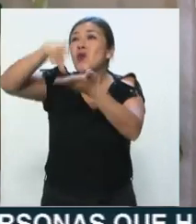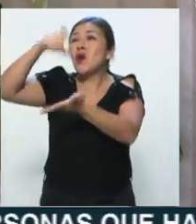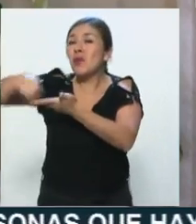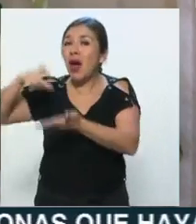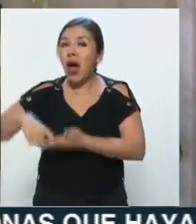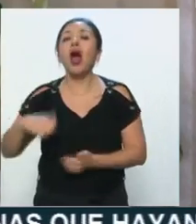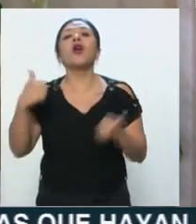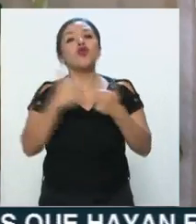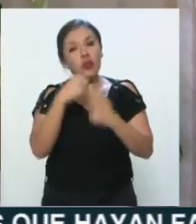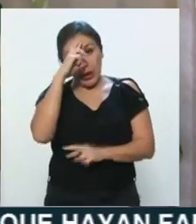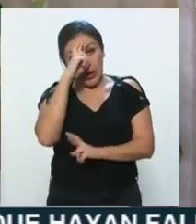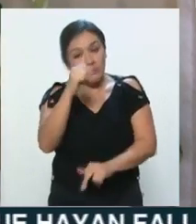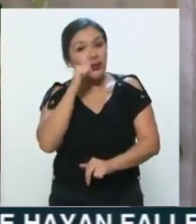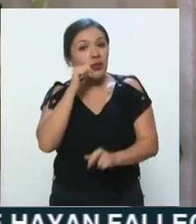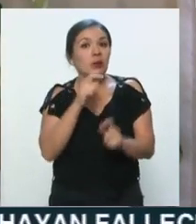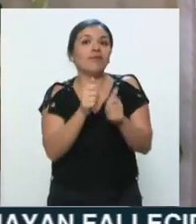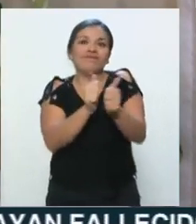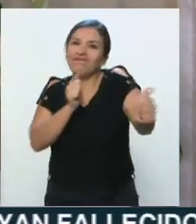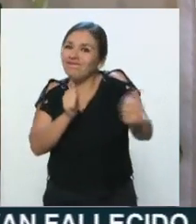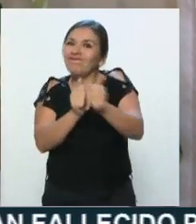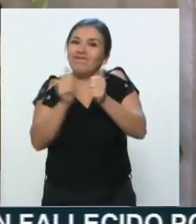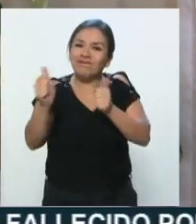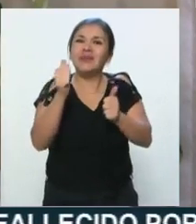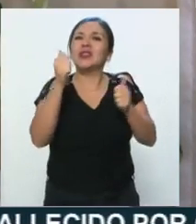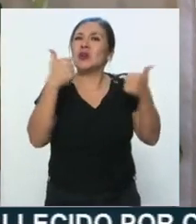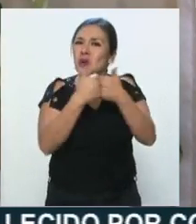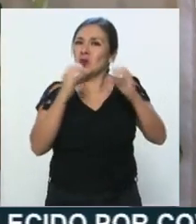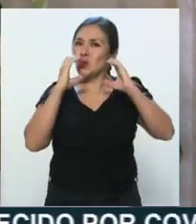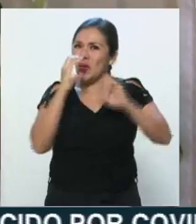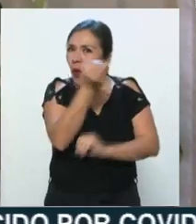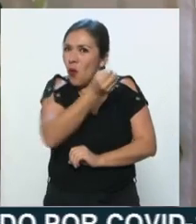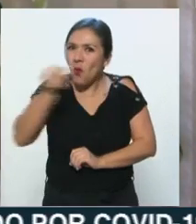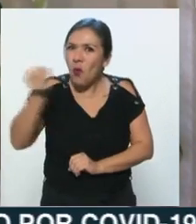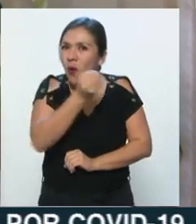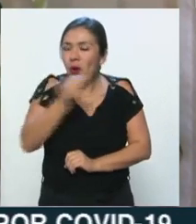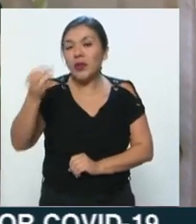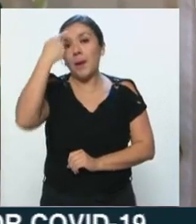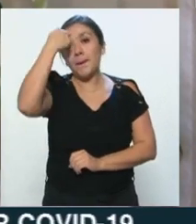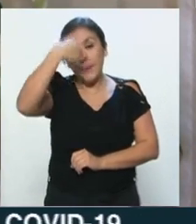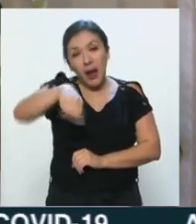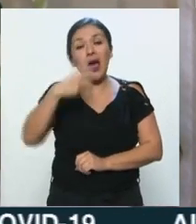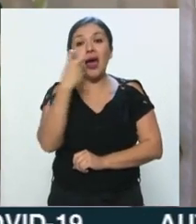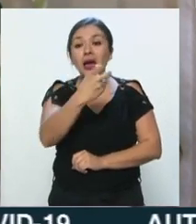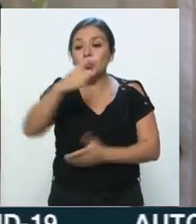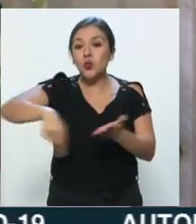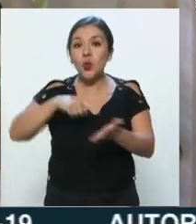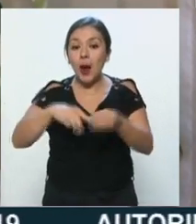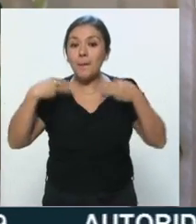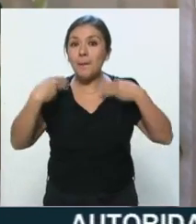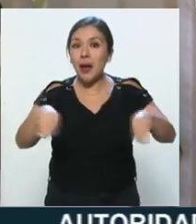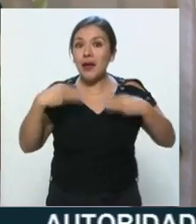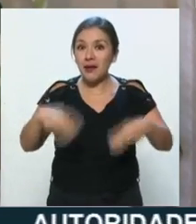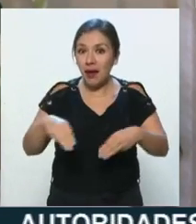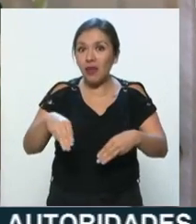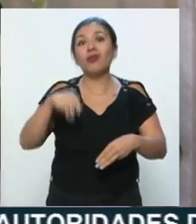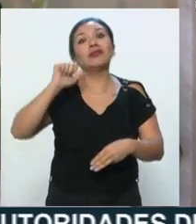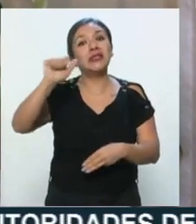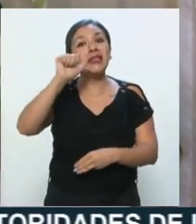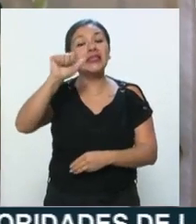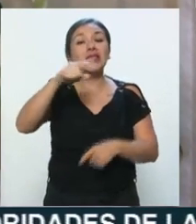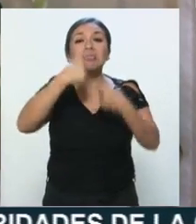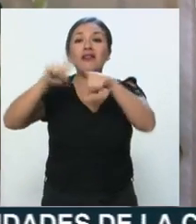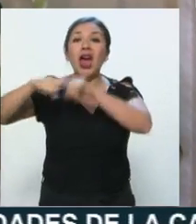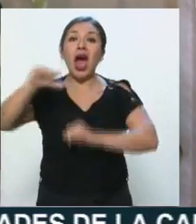compras, que respete la sana distancia y cada una de las medidas que han proporcionado los mercados públicos de las 16